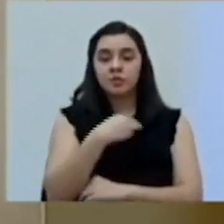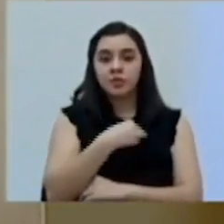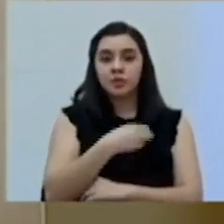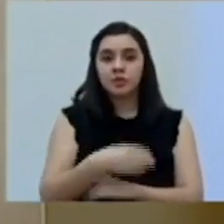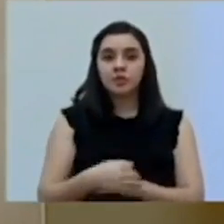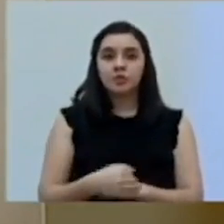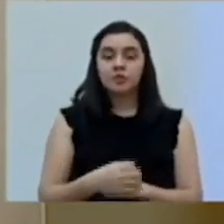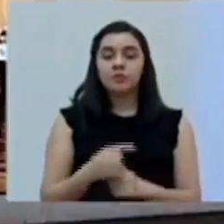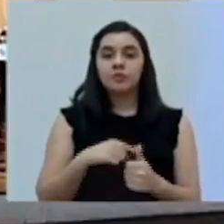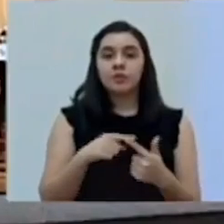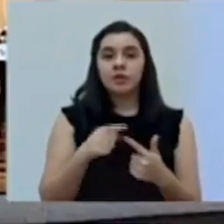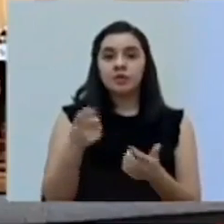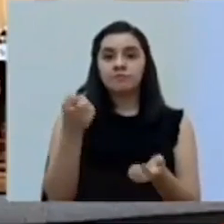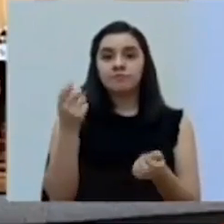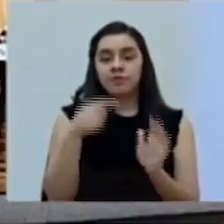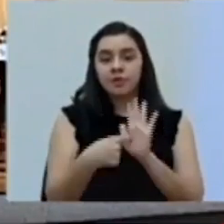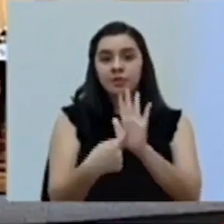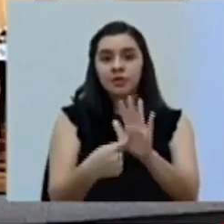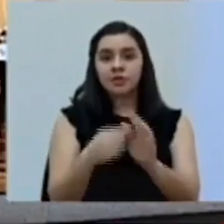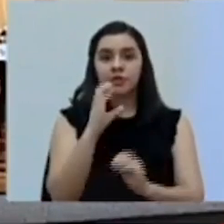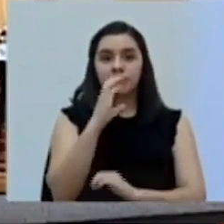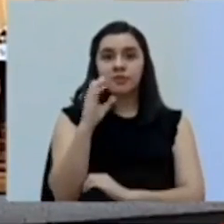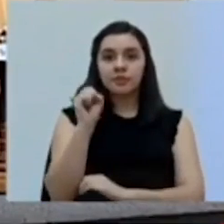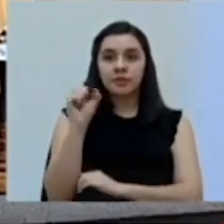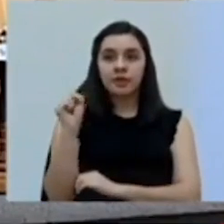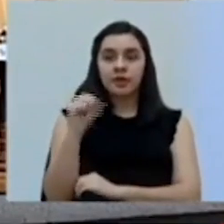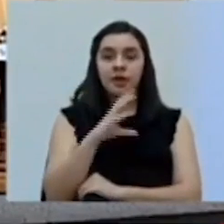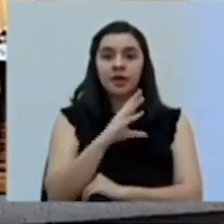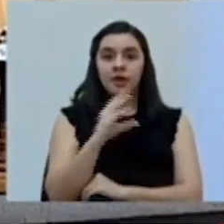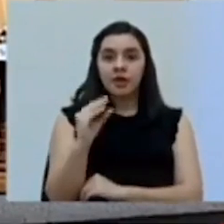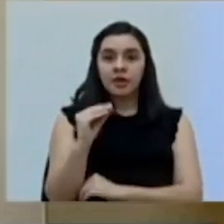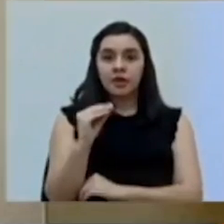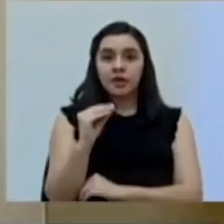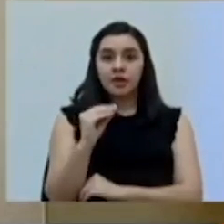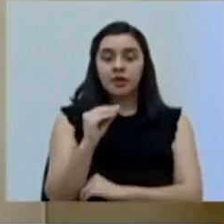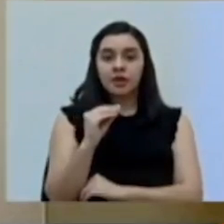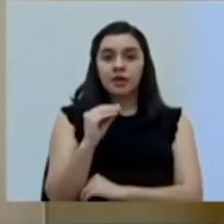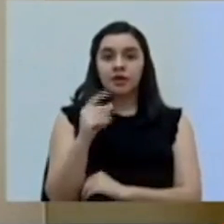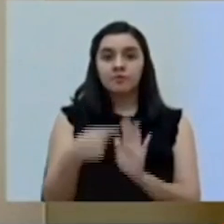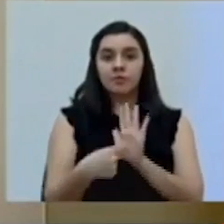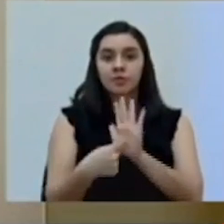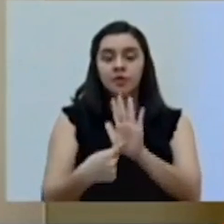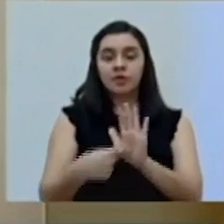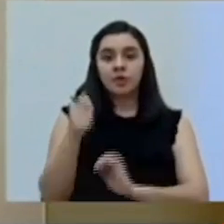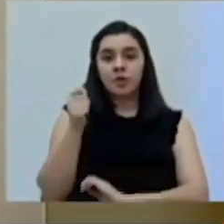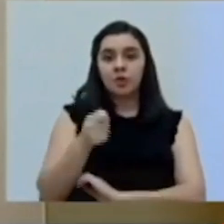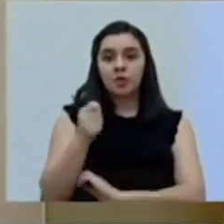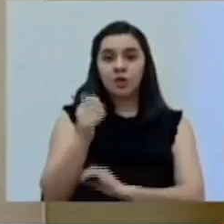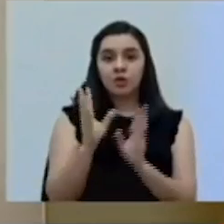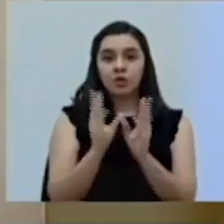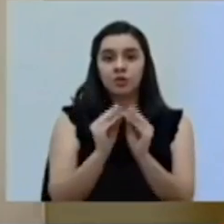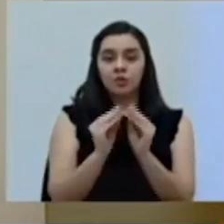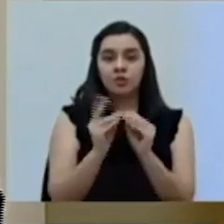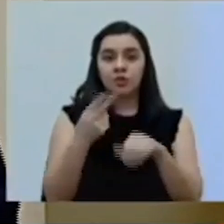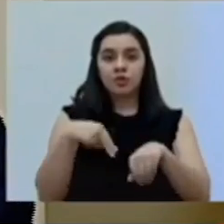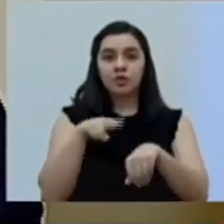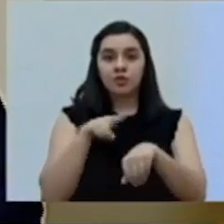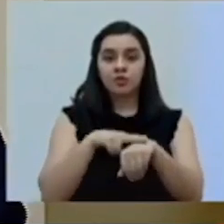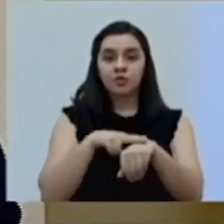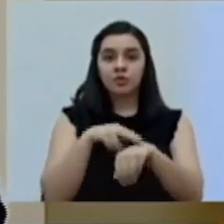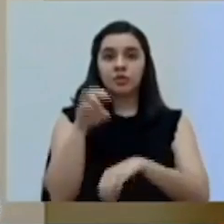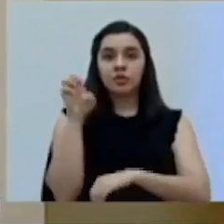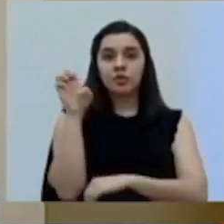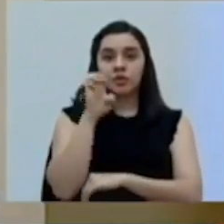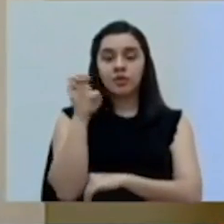a la representante de la Caja y al señor representante abogado de la Comisión Nacional de